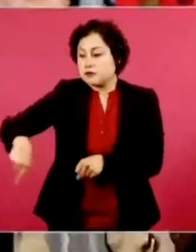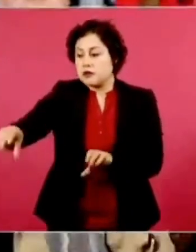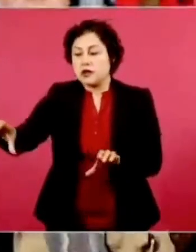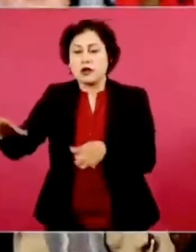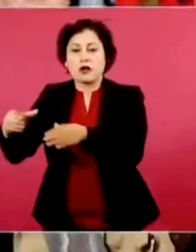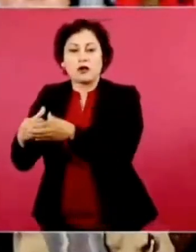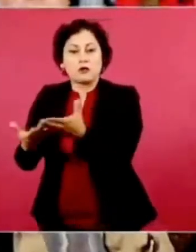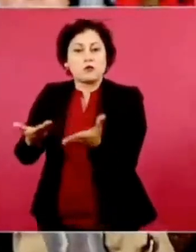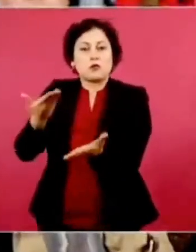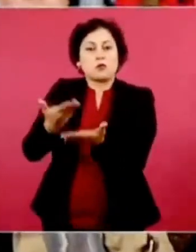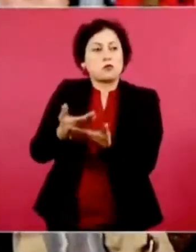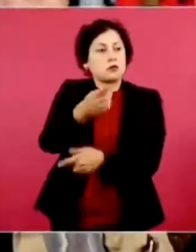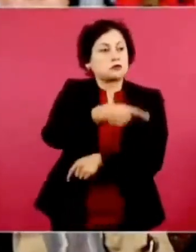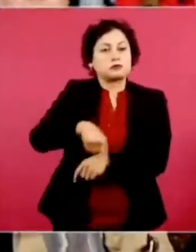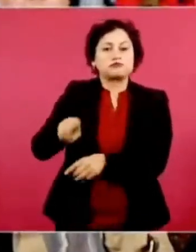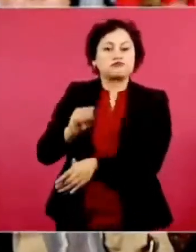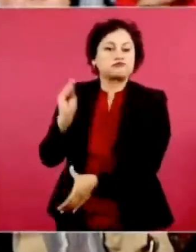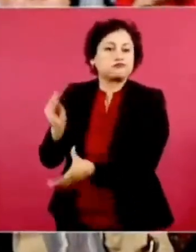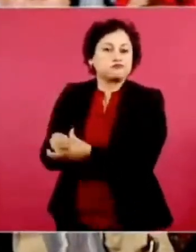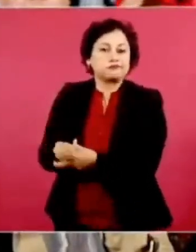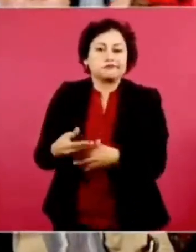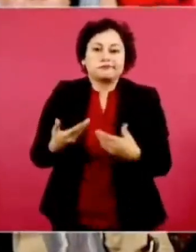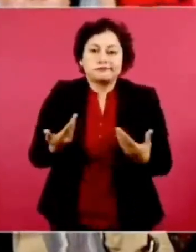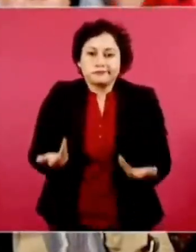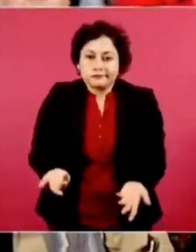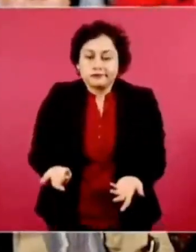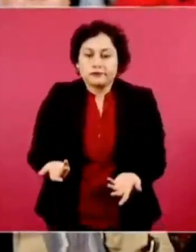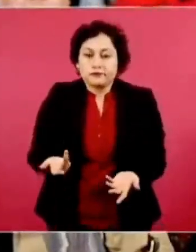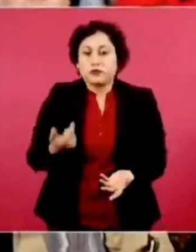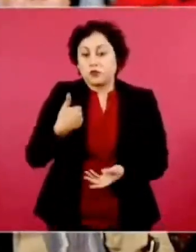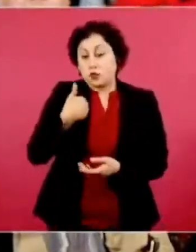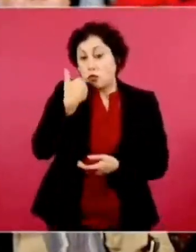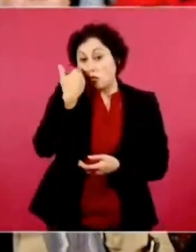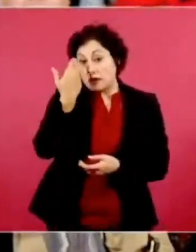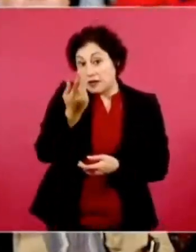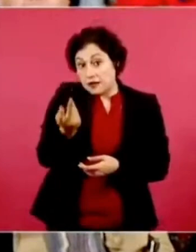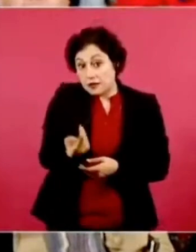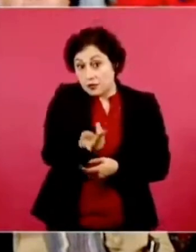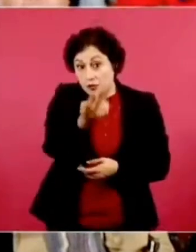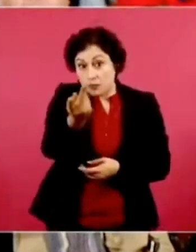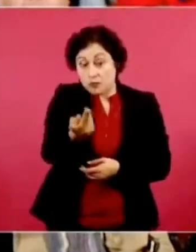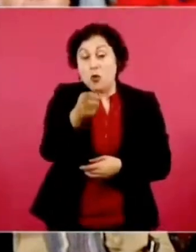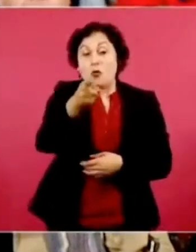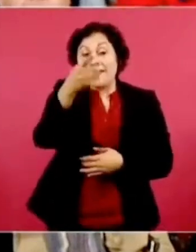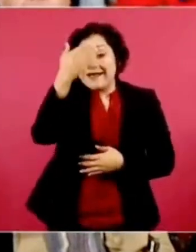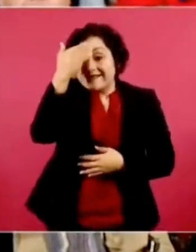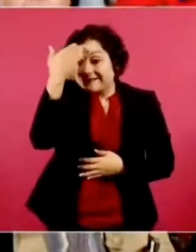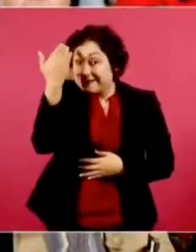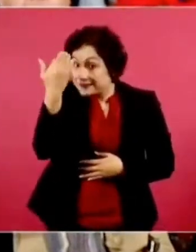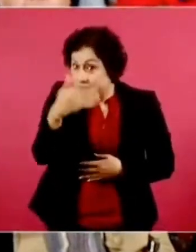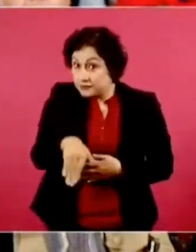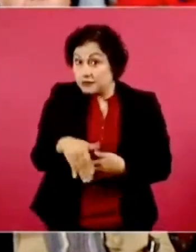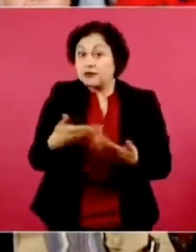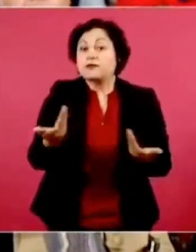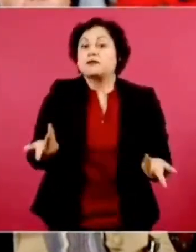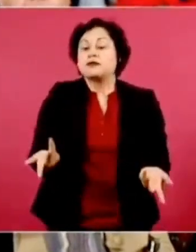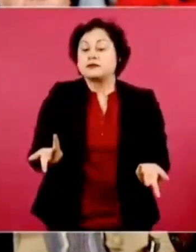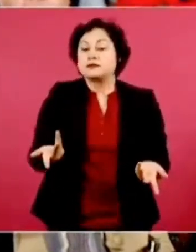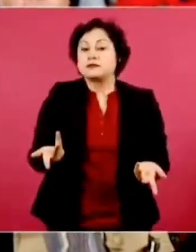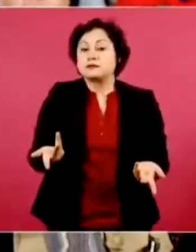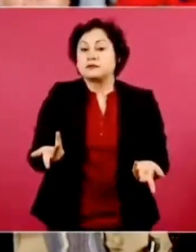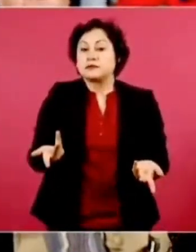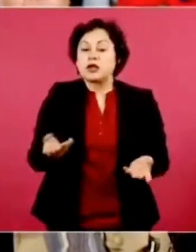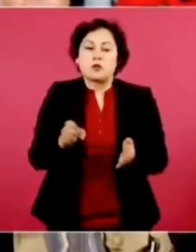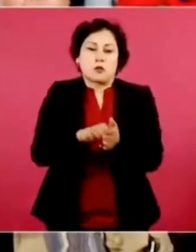este sector de la población. Señor presidente, yo quisiera preguntarle si usted conoce qué vacíos legales son los que